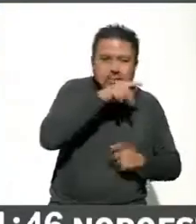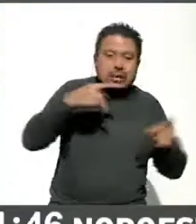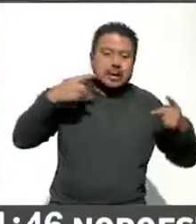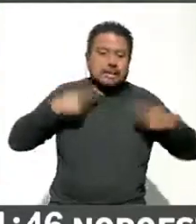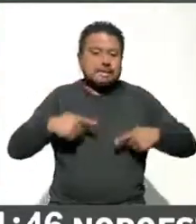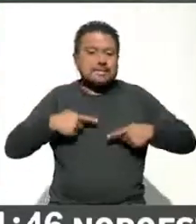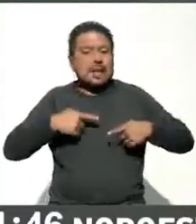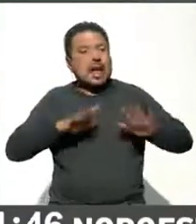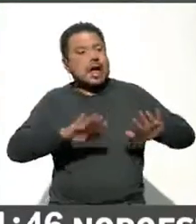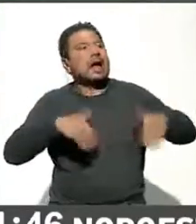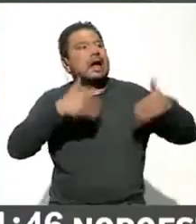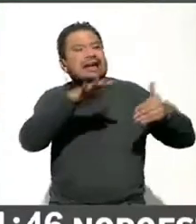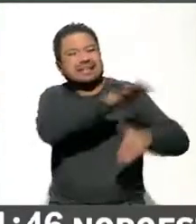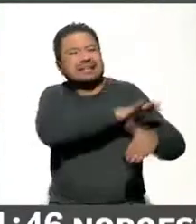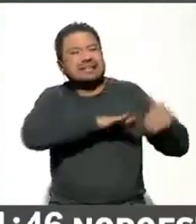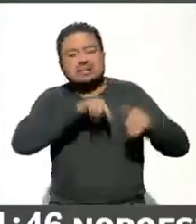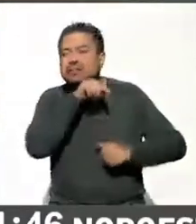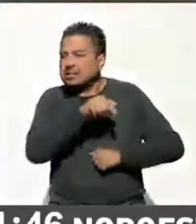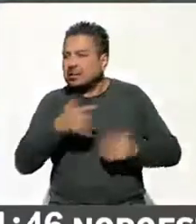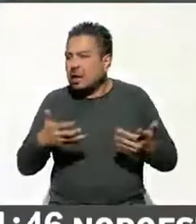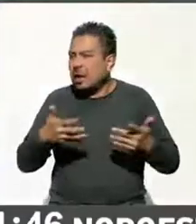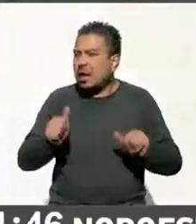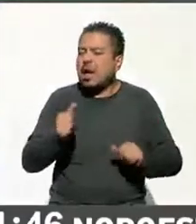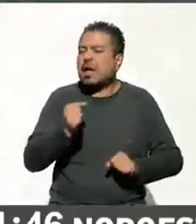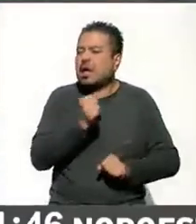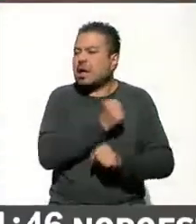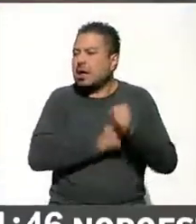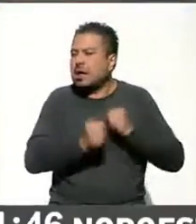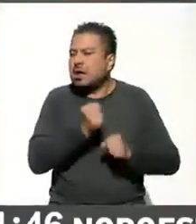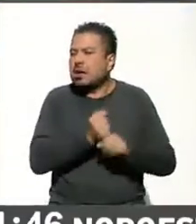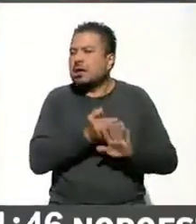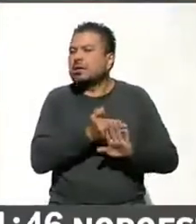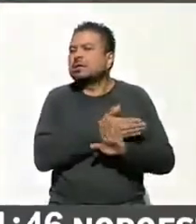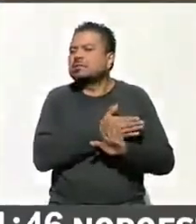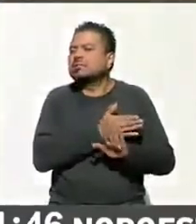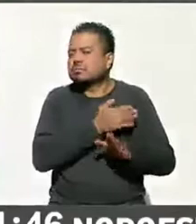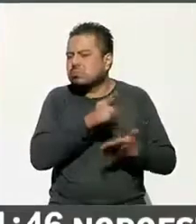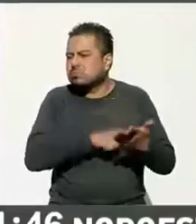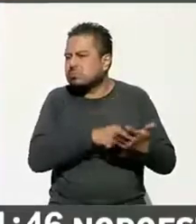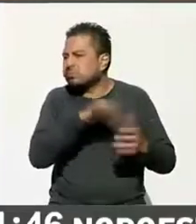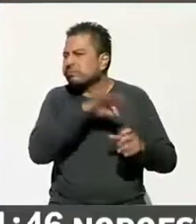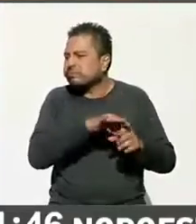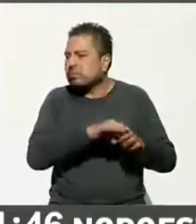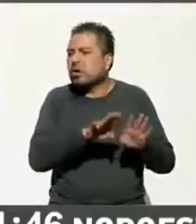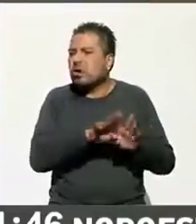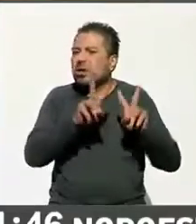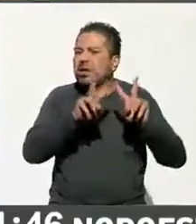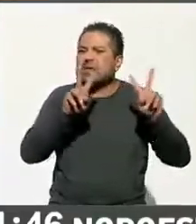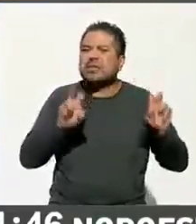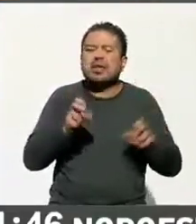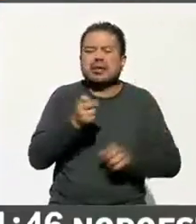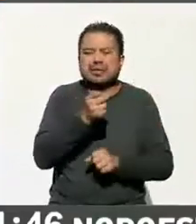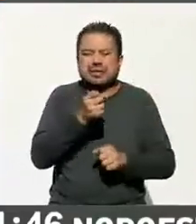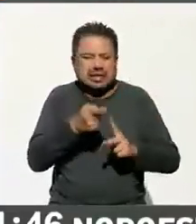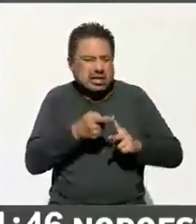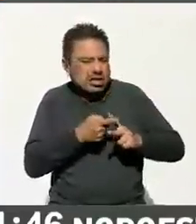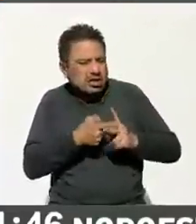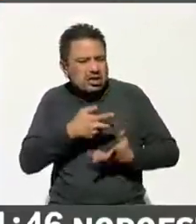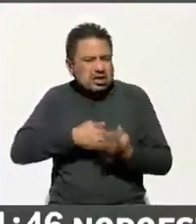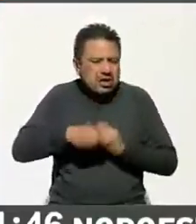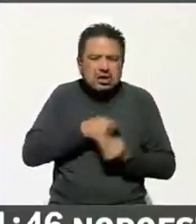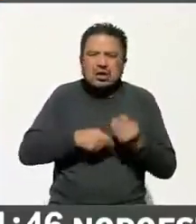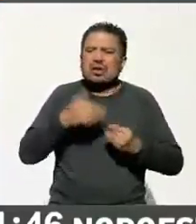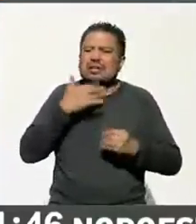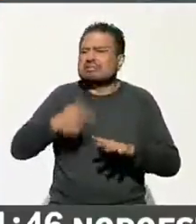ciudadanos han sido ya hace algunos procesos electorales, temas como la economía, la inseguridad, la